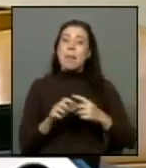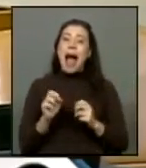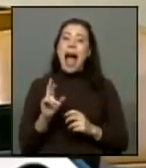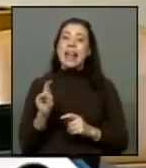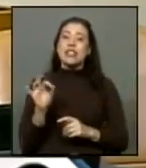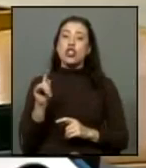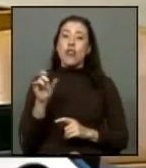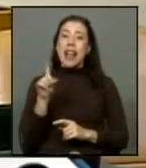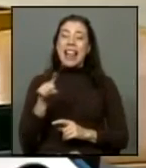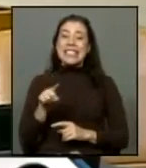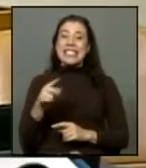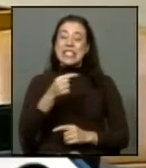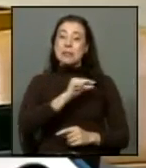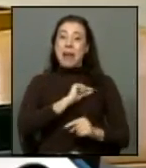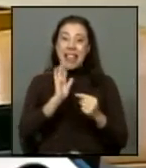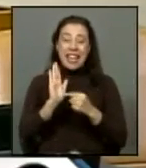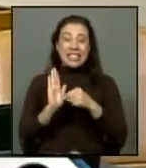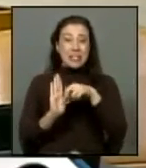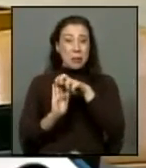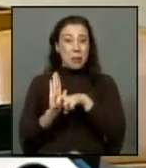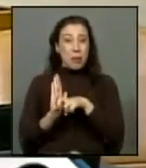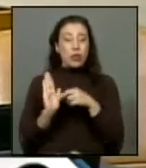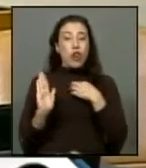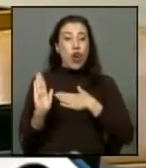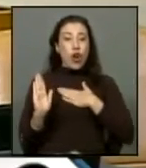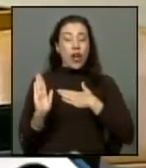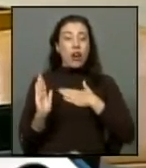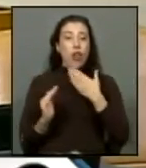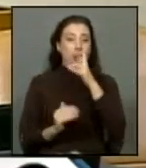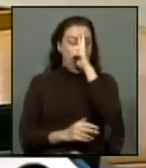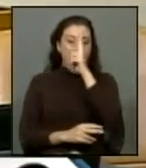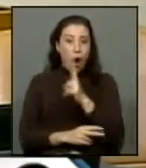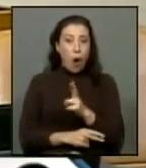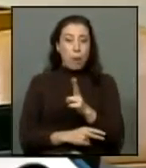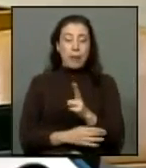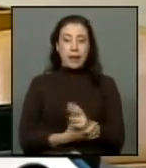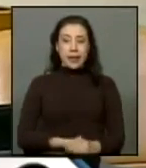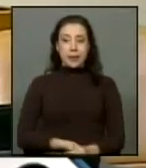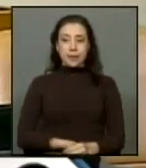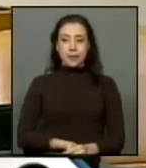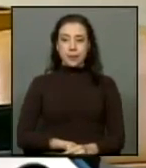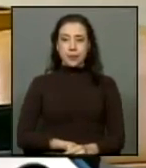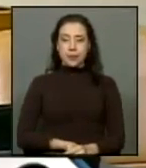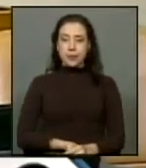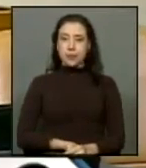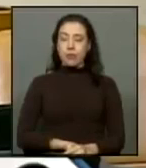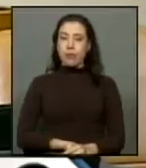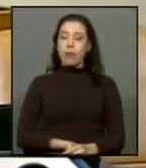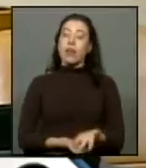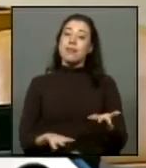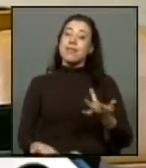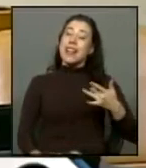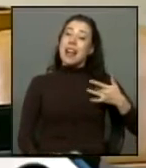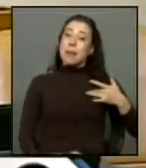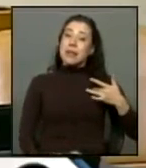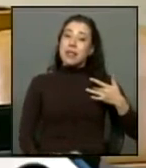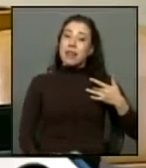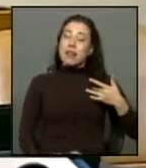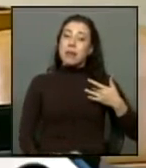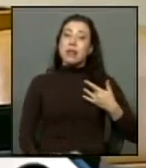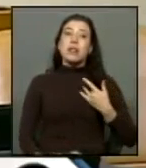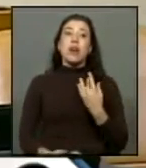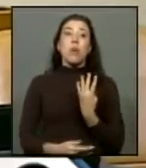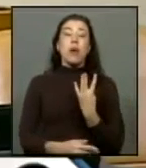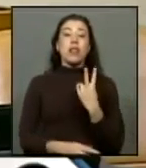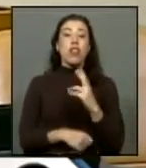a propósito de este proyecto quiero rendir homenaje y es que desgraciadamente no bastaron 42